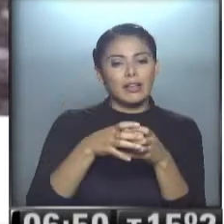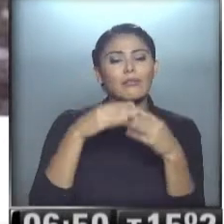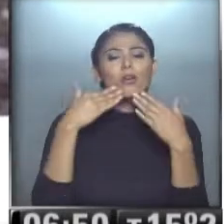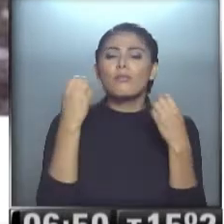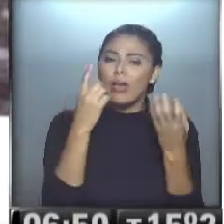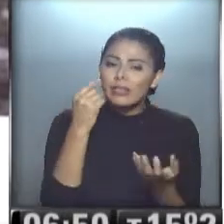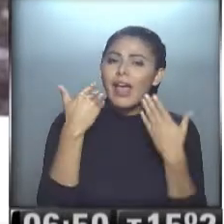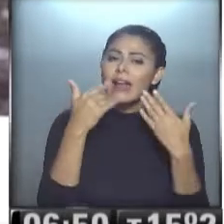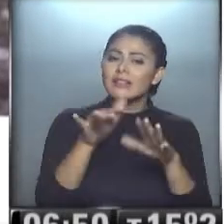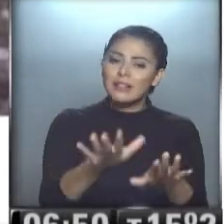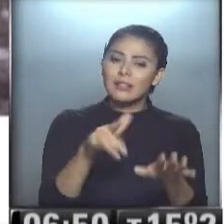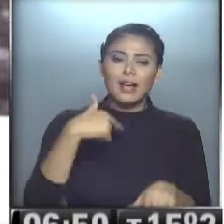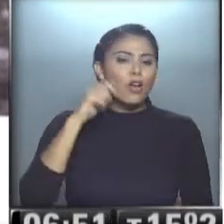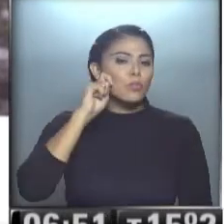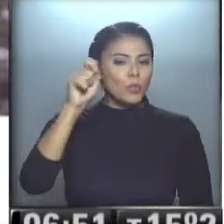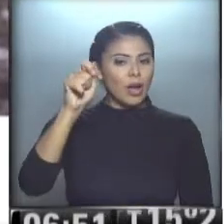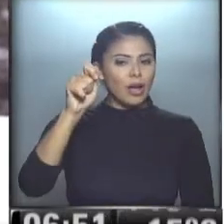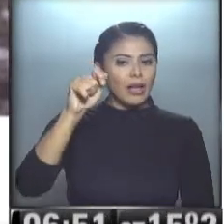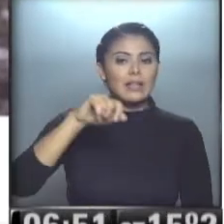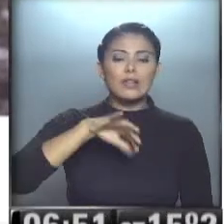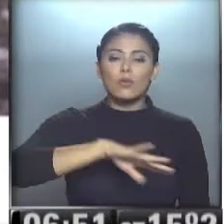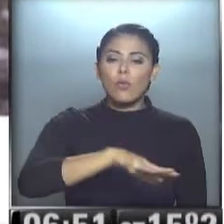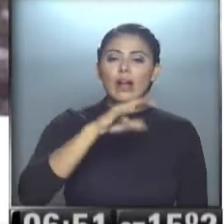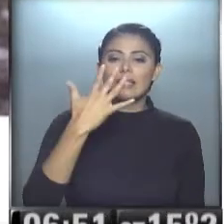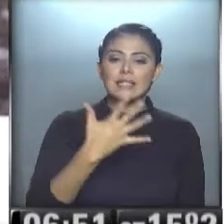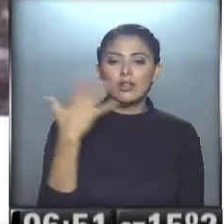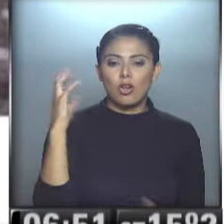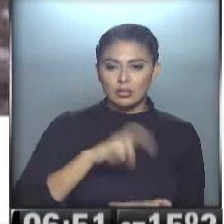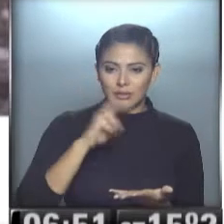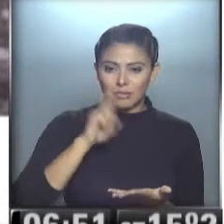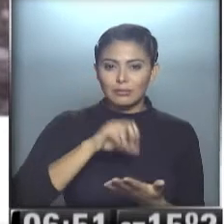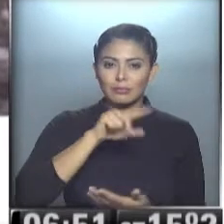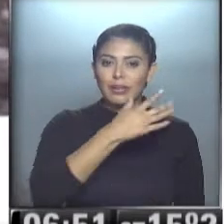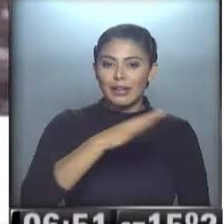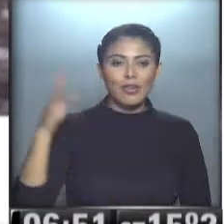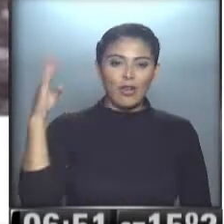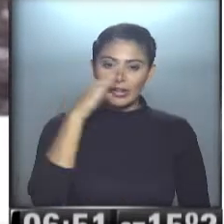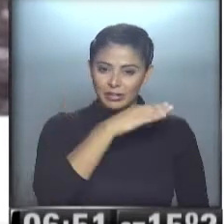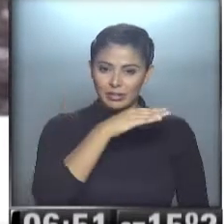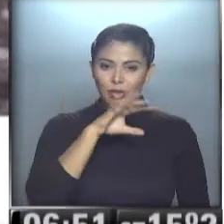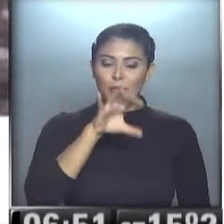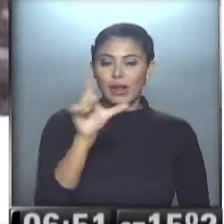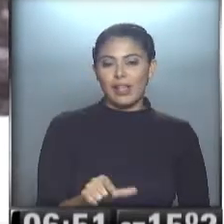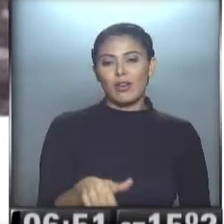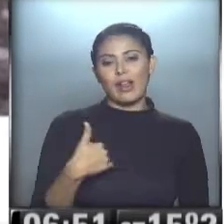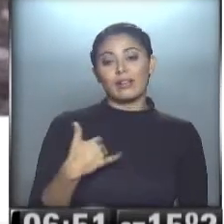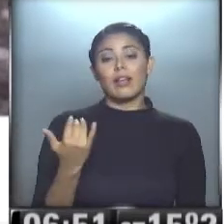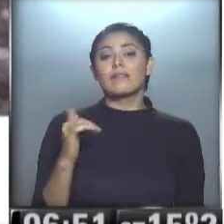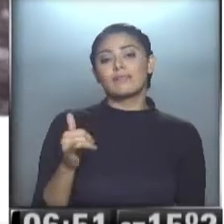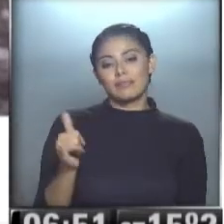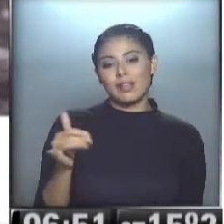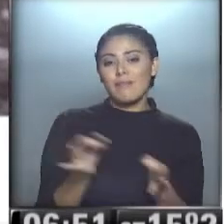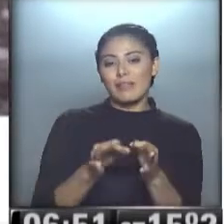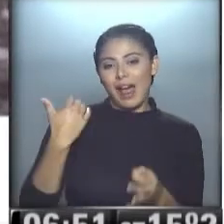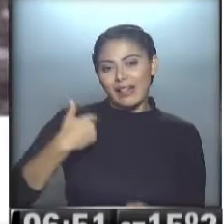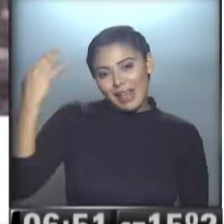acompañarnos. Les mando un beso desde aquí. Cinco saltos, provincia de Río Negro, mi querida Patagonia, Argentina. Y sí, sí, Gloria, las Malvinas